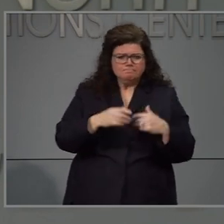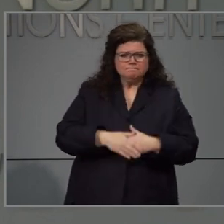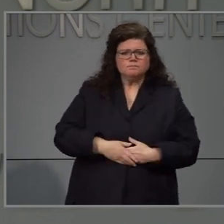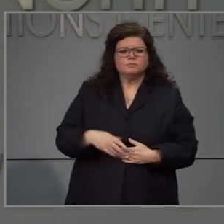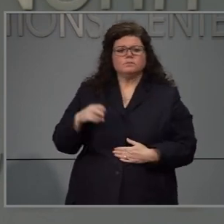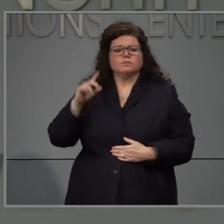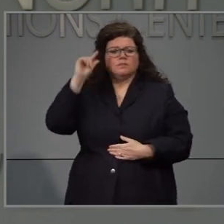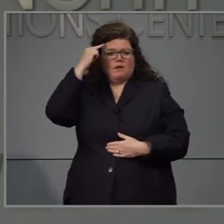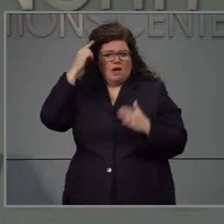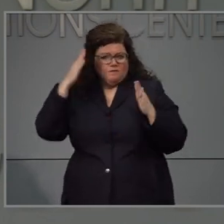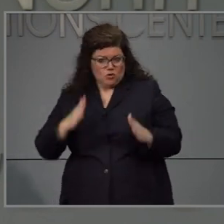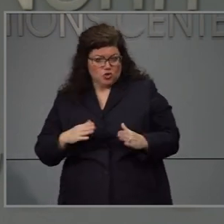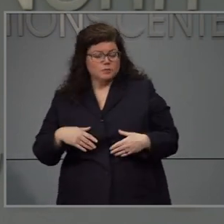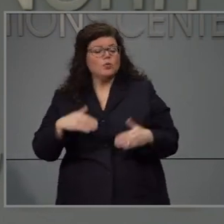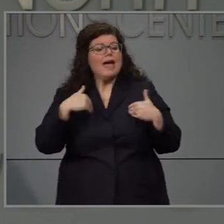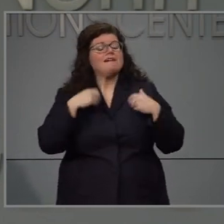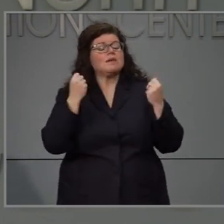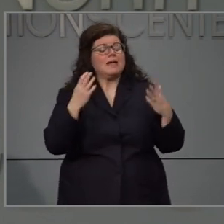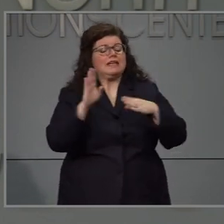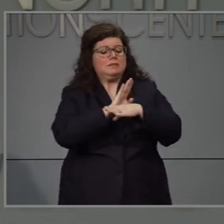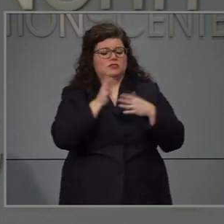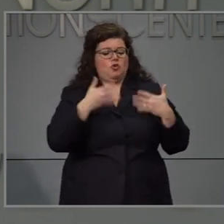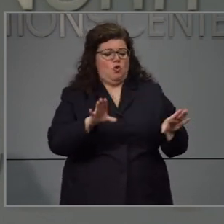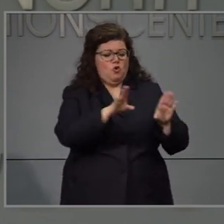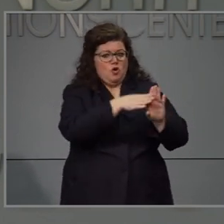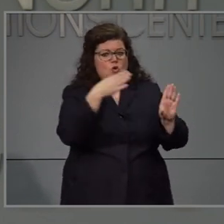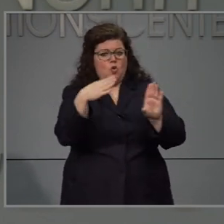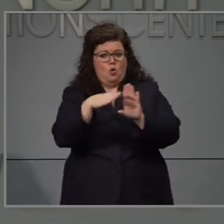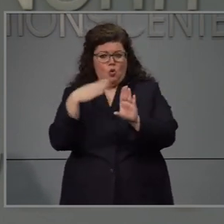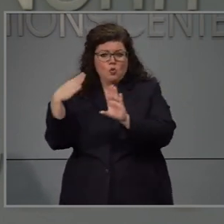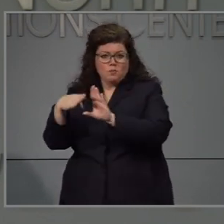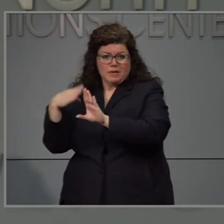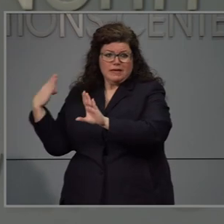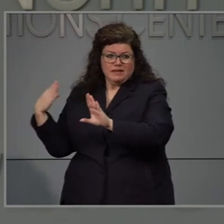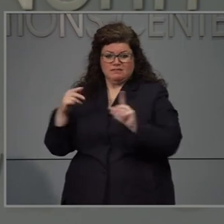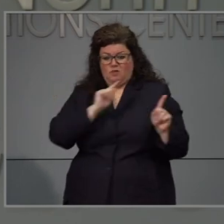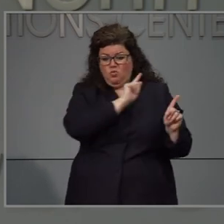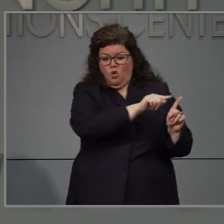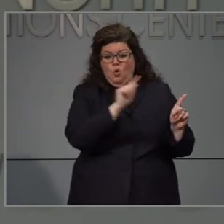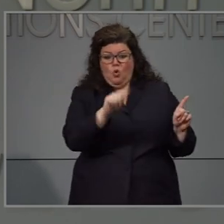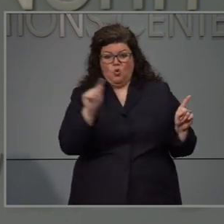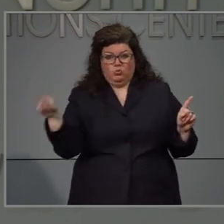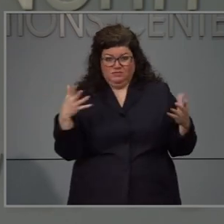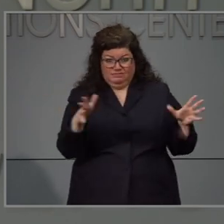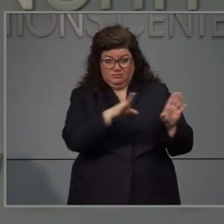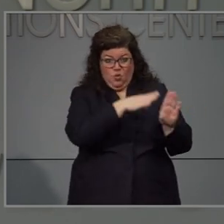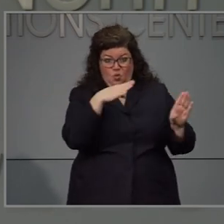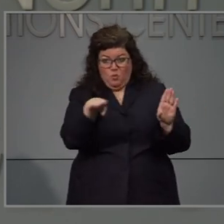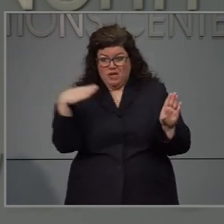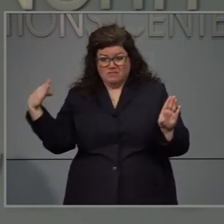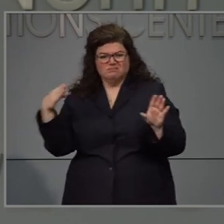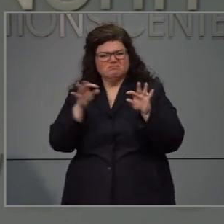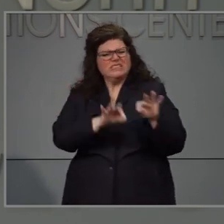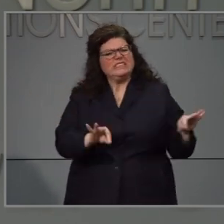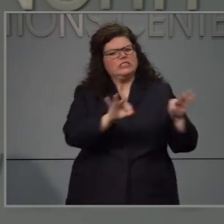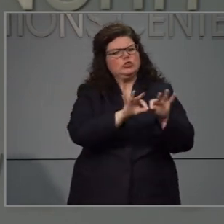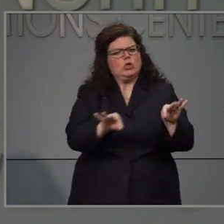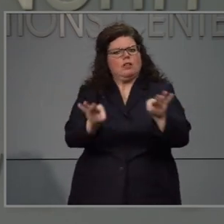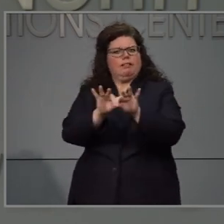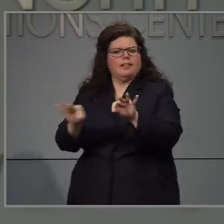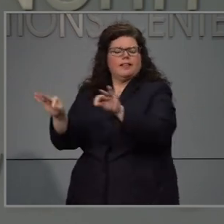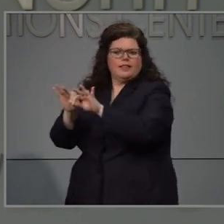varios negocios que ya están abiertos en Carolina del Norte. Varios negocios en de se establecieron como